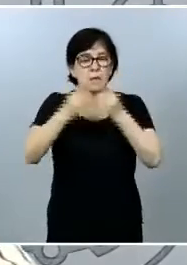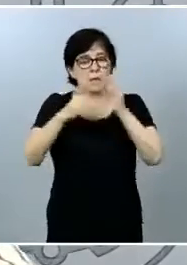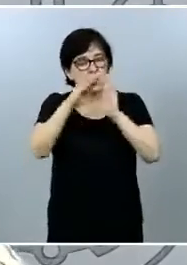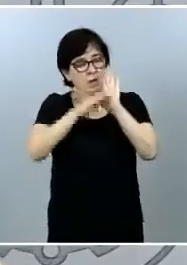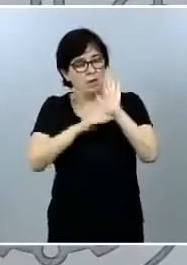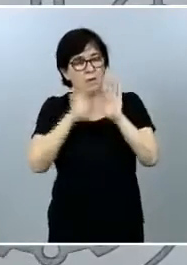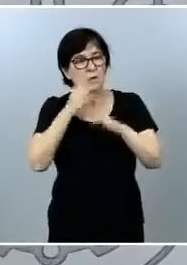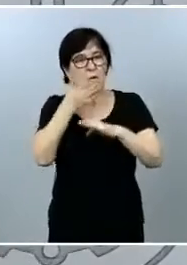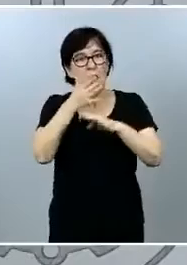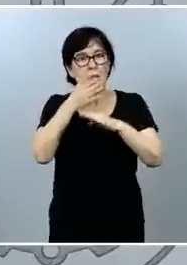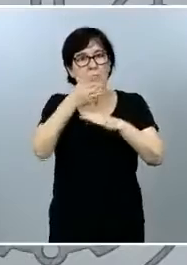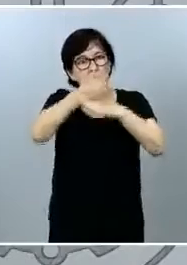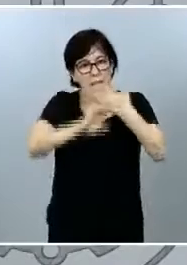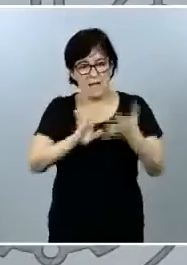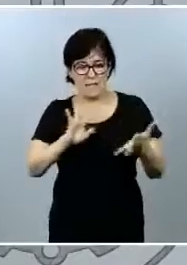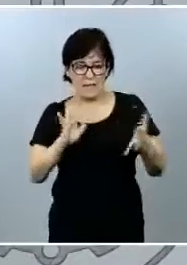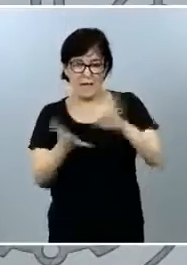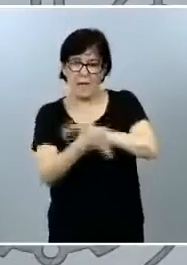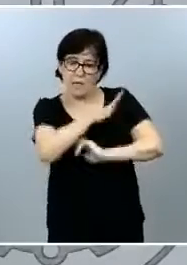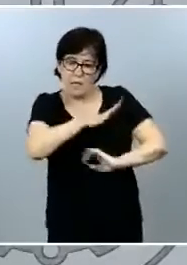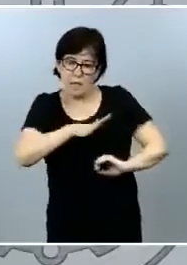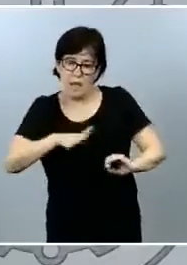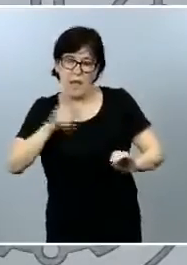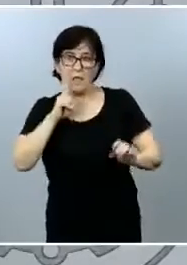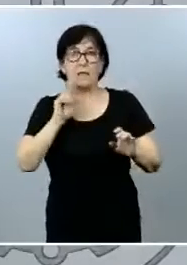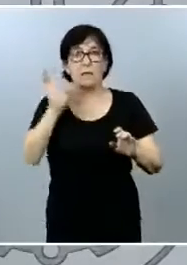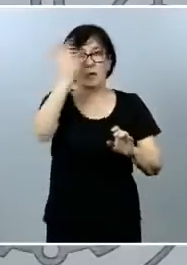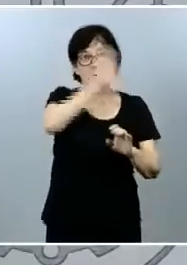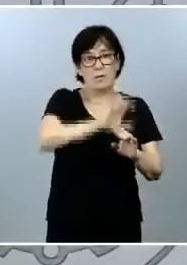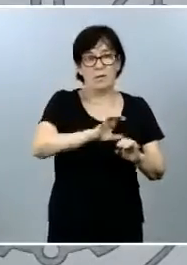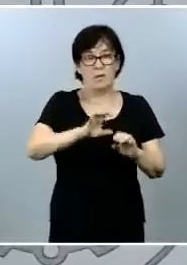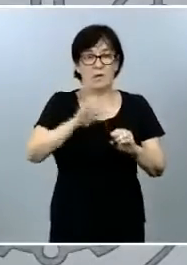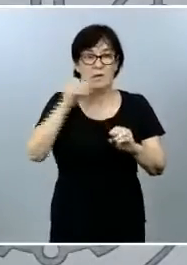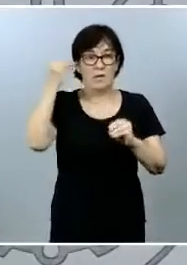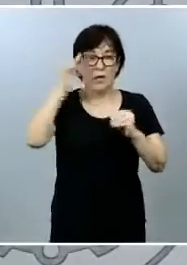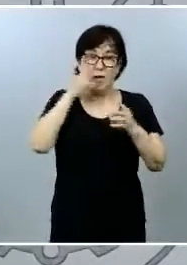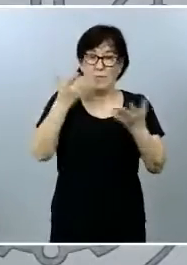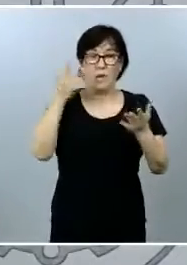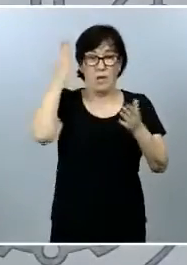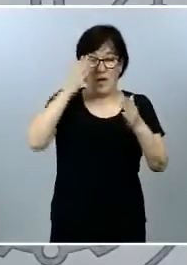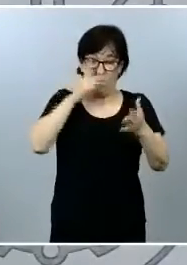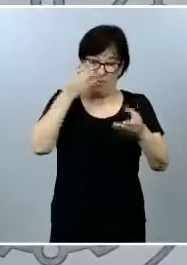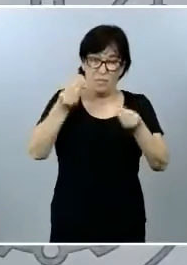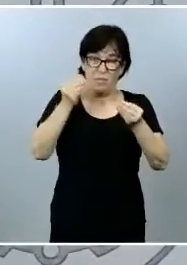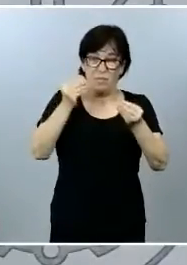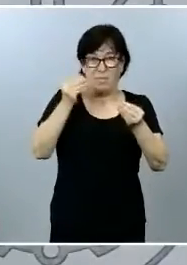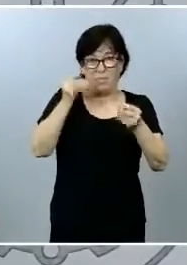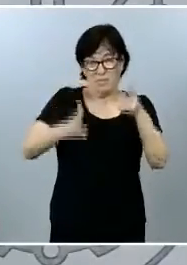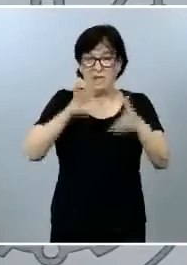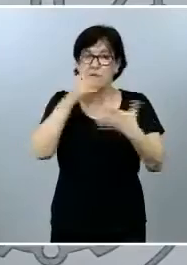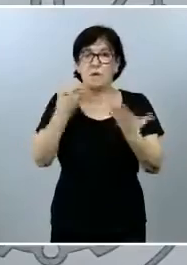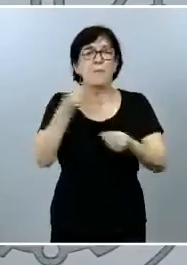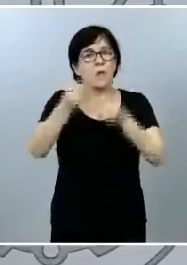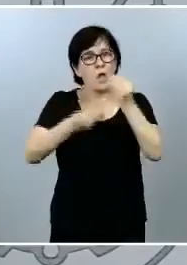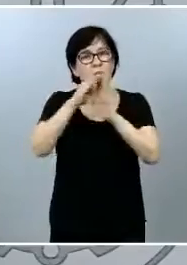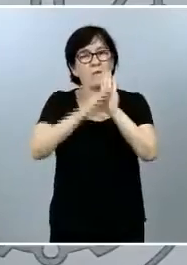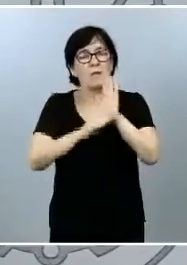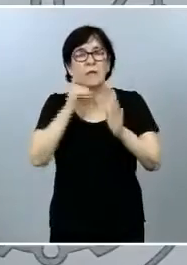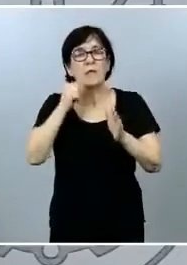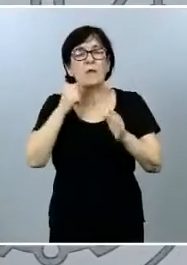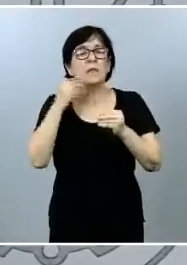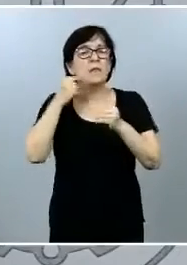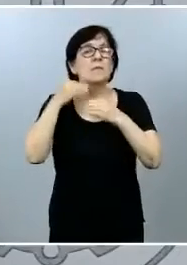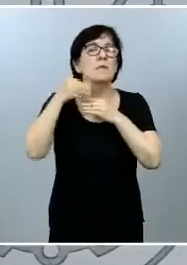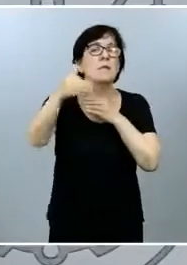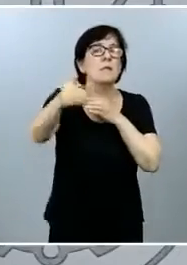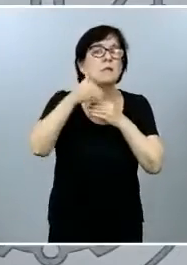transitoria en relación con las comunidades forales por su especial régimen pero se establece también el horizonte de